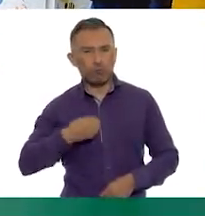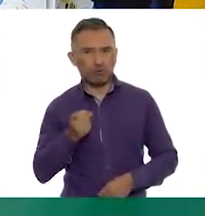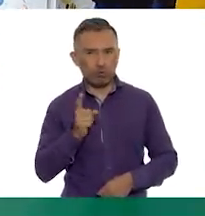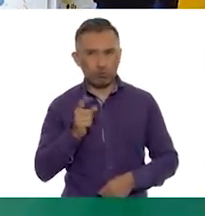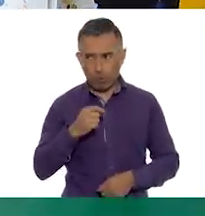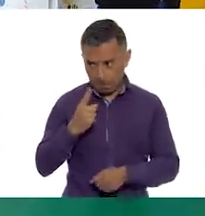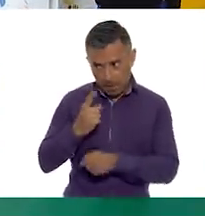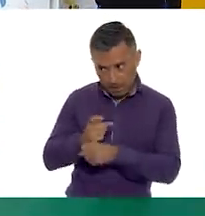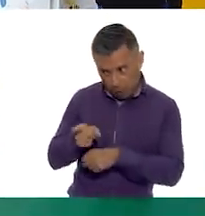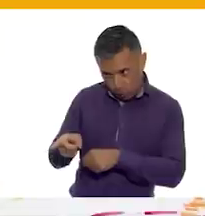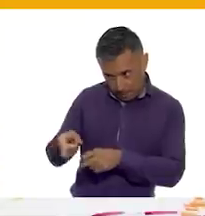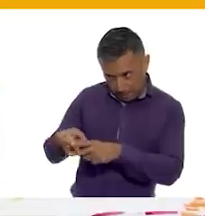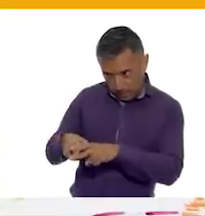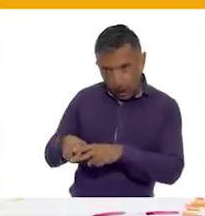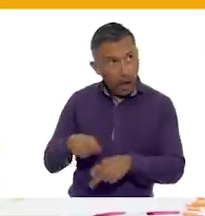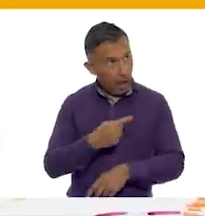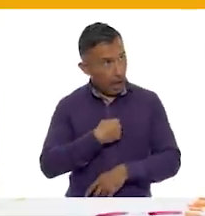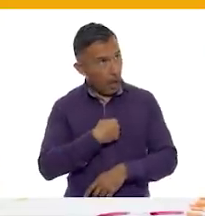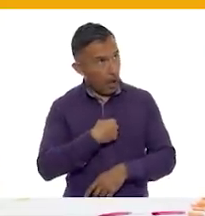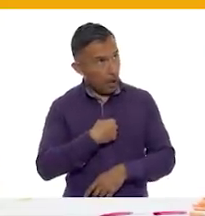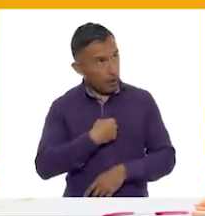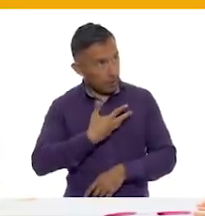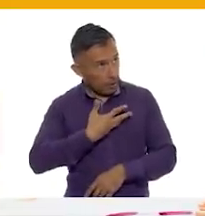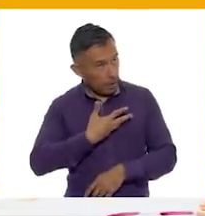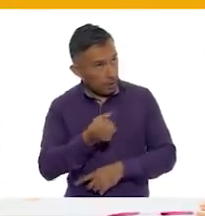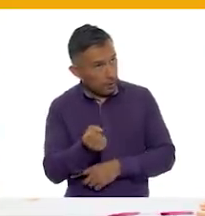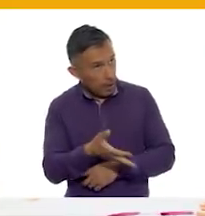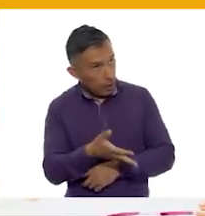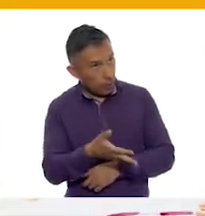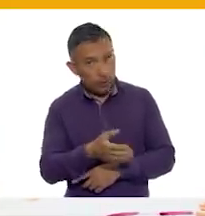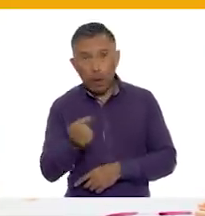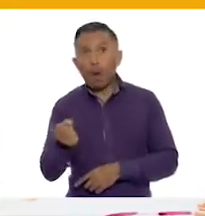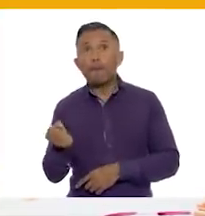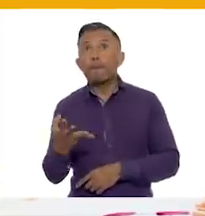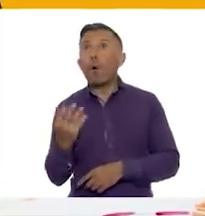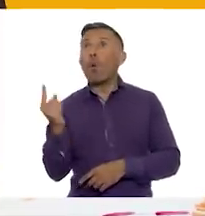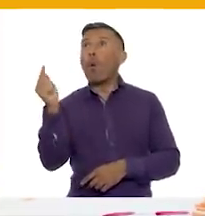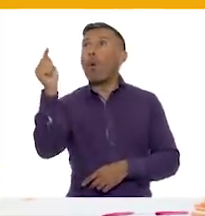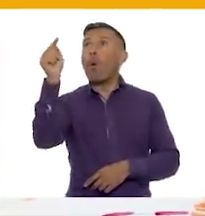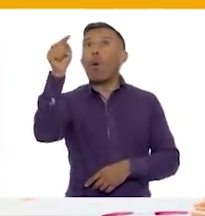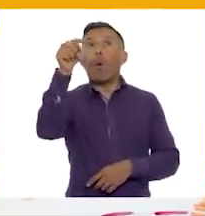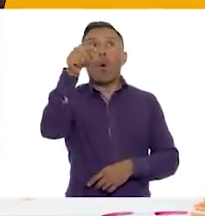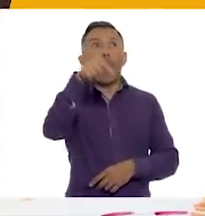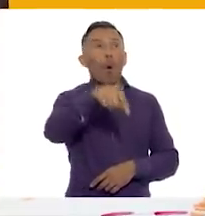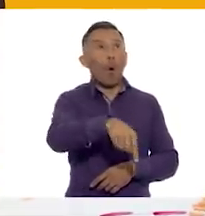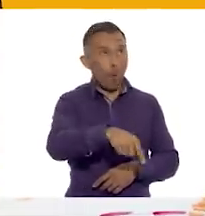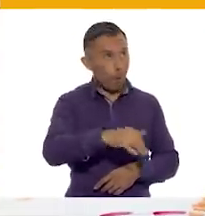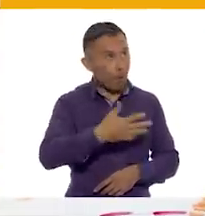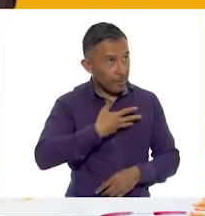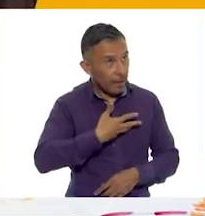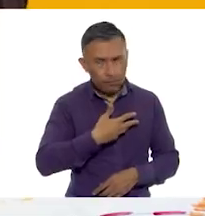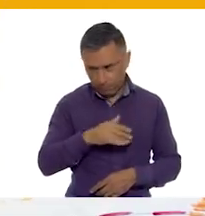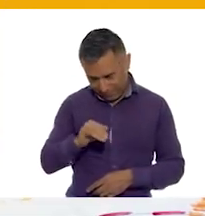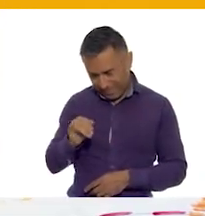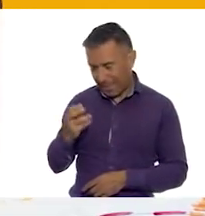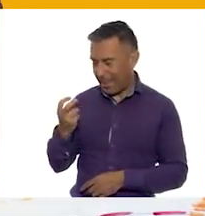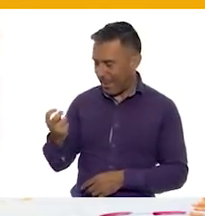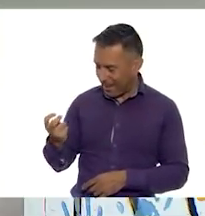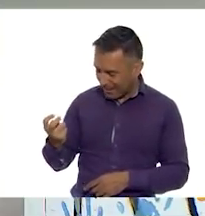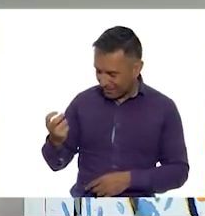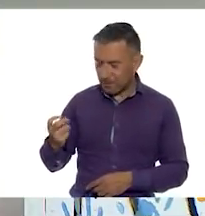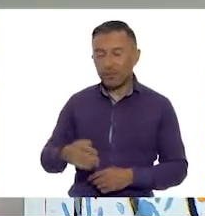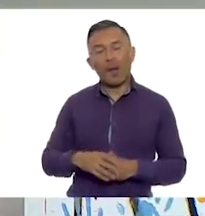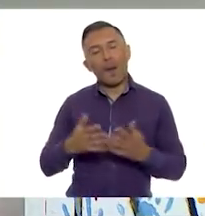¿Ah, sí? Sí. ¿Y va a haber dados de esos que salen volando que se llaman digitales? ¡Exactamente! ¡Ah!